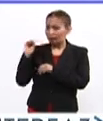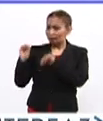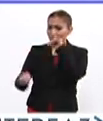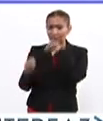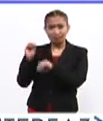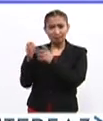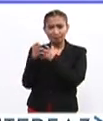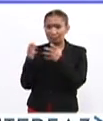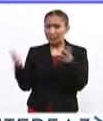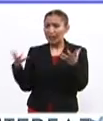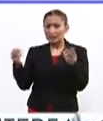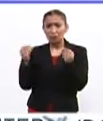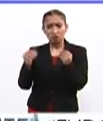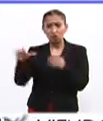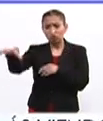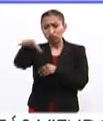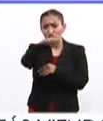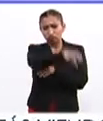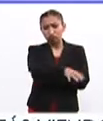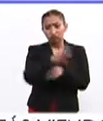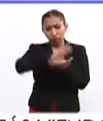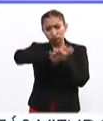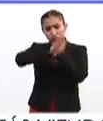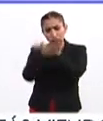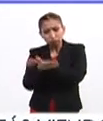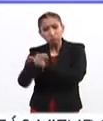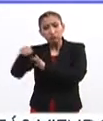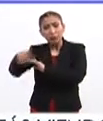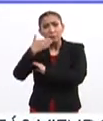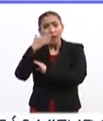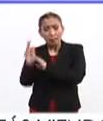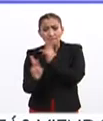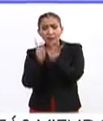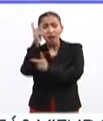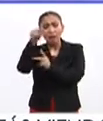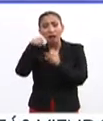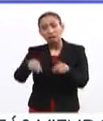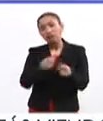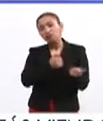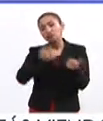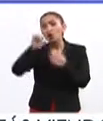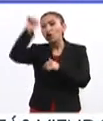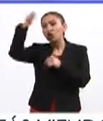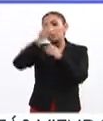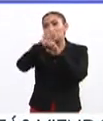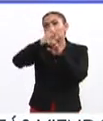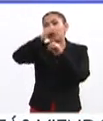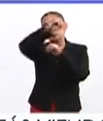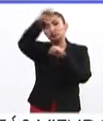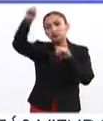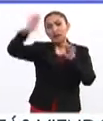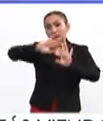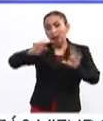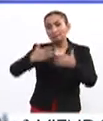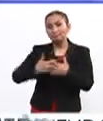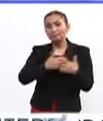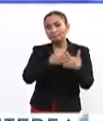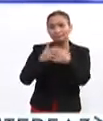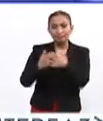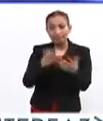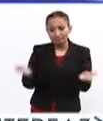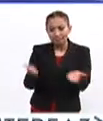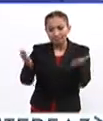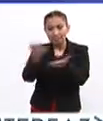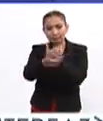logrado muchas hectáreas reconvertir. Sí, muchas veces ahí se distribuyen a otros estados, lo cual es la generación ya de la industria, la